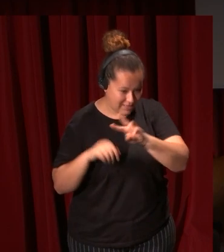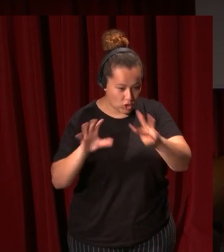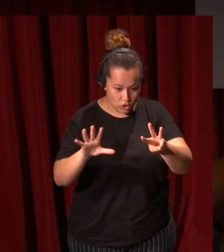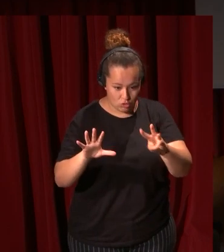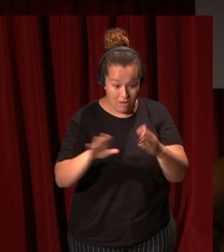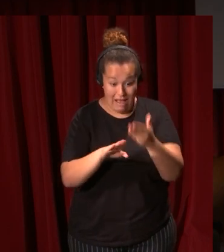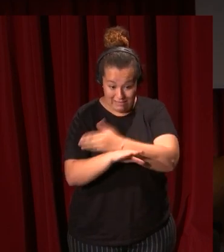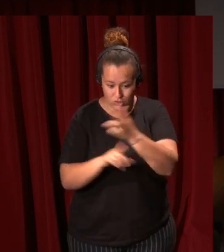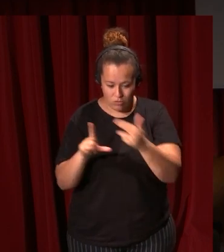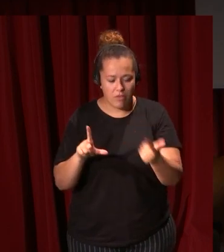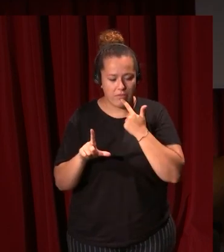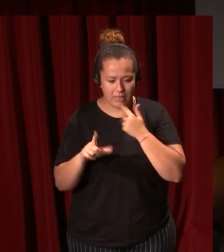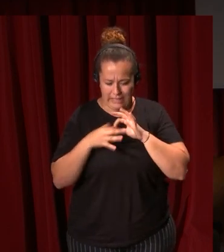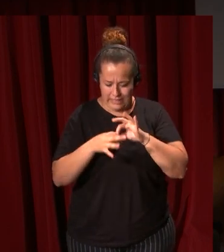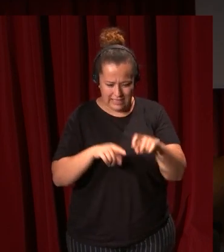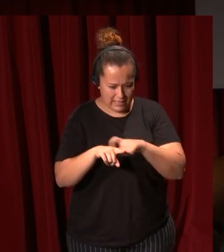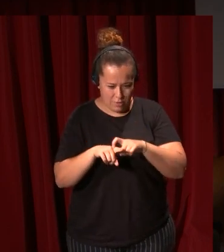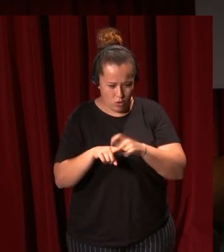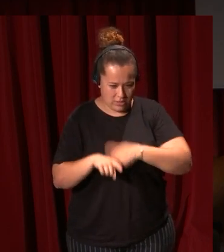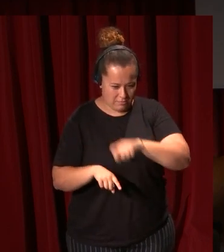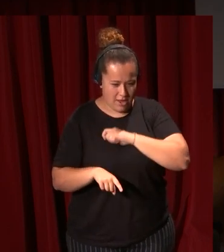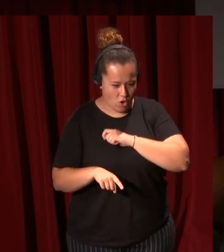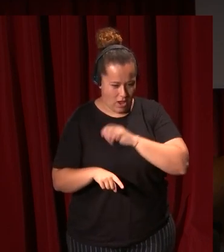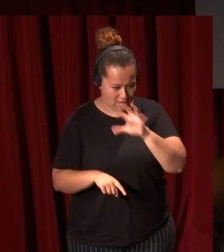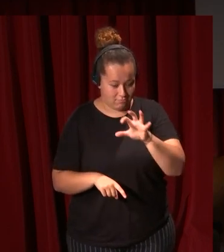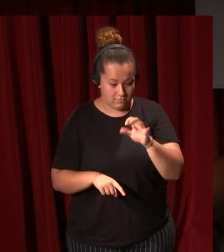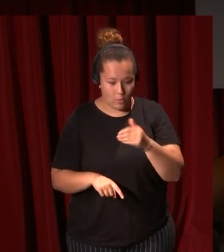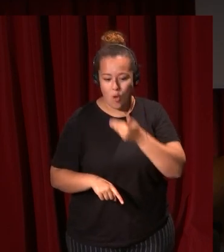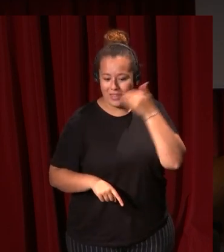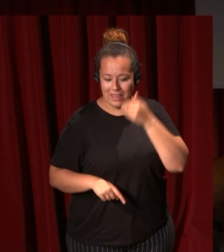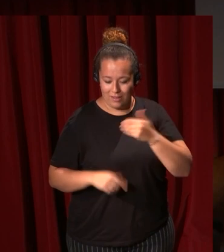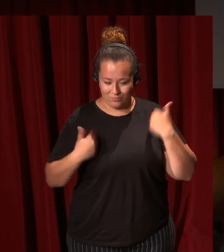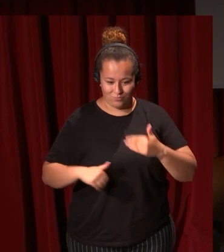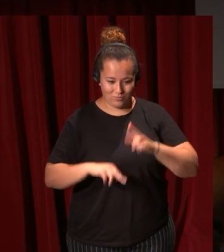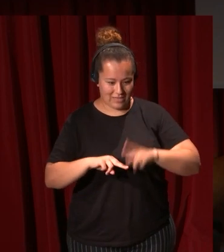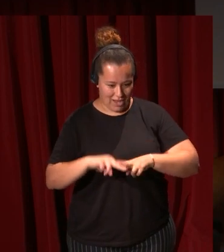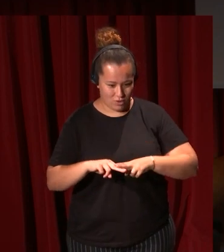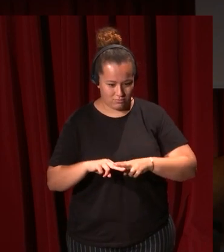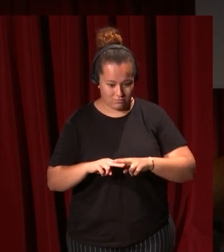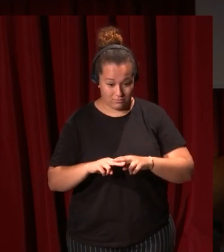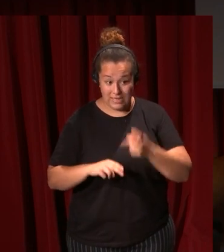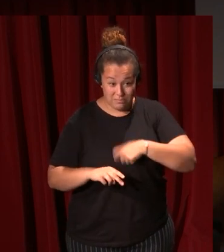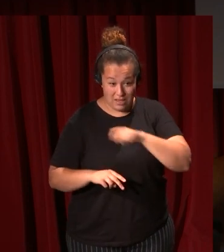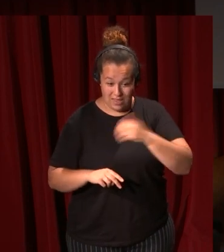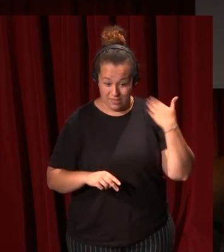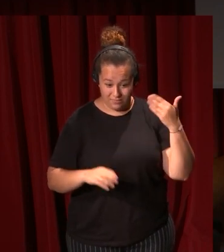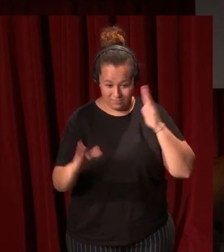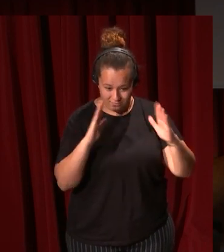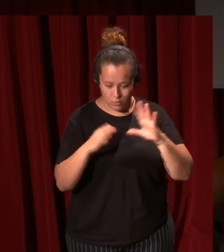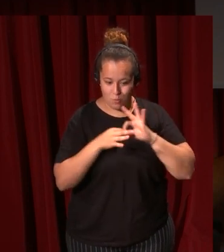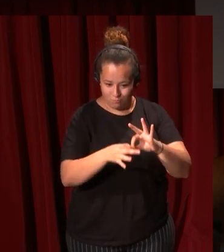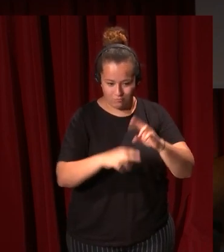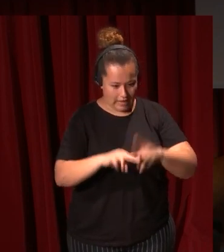dice que es propio de la nación española vestir con la dignidad del color negro. Se identifica con España ya en ese momento, en algunos textos.